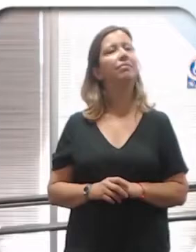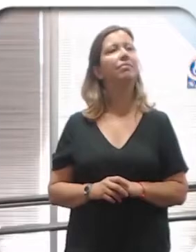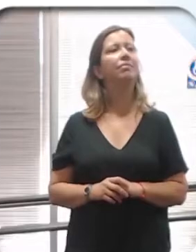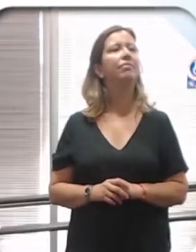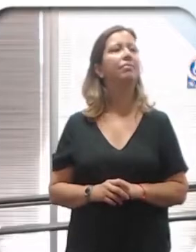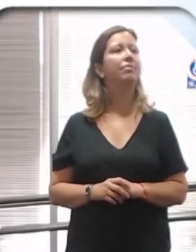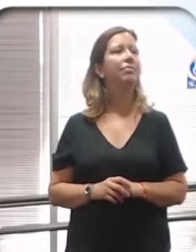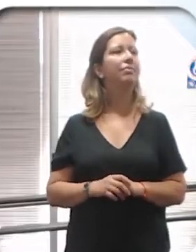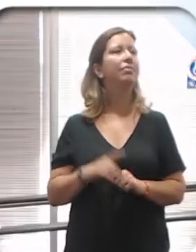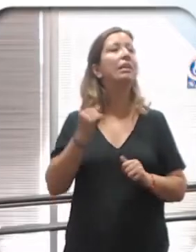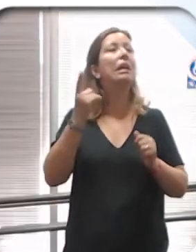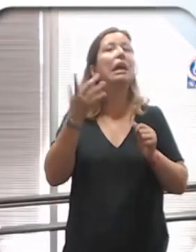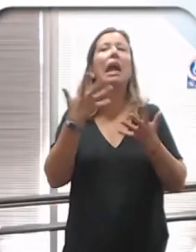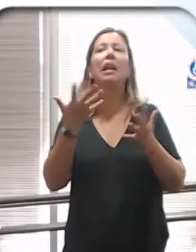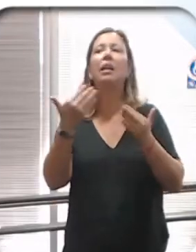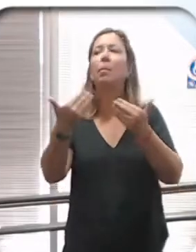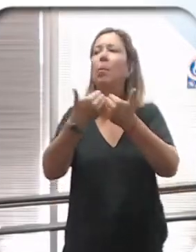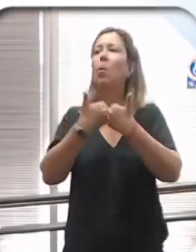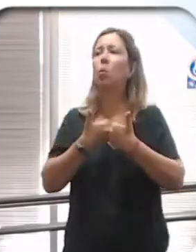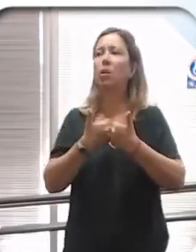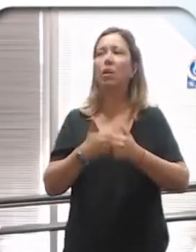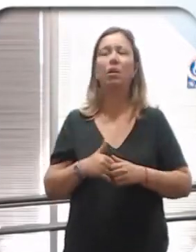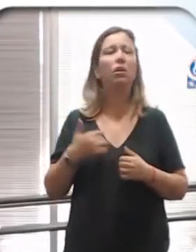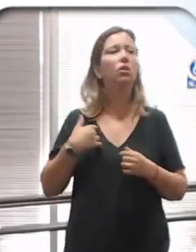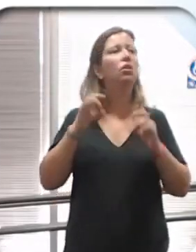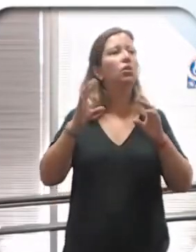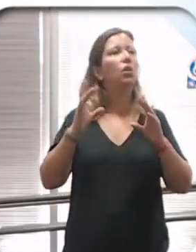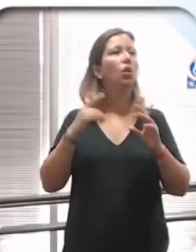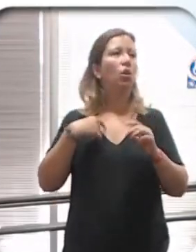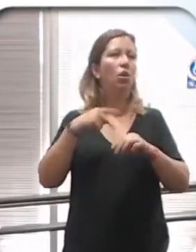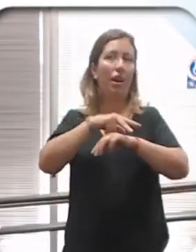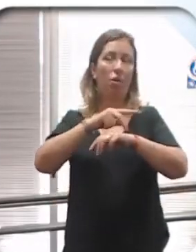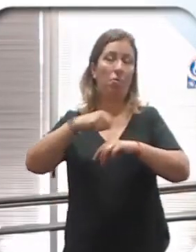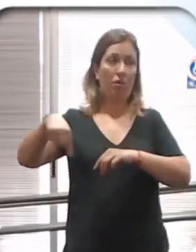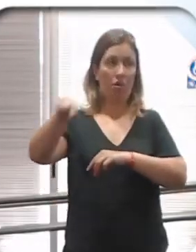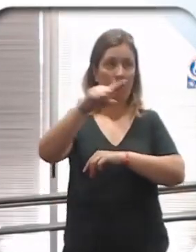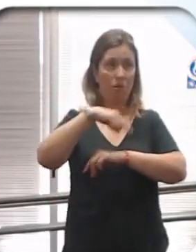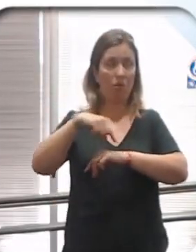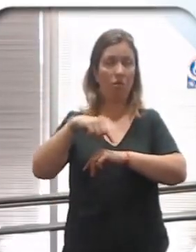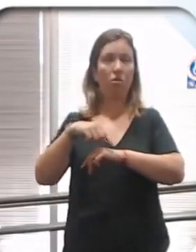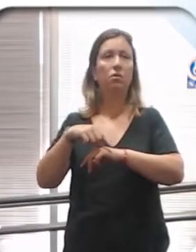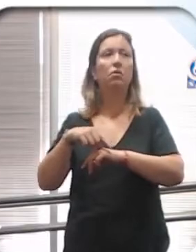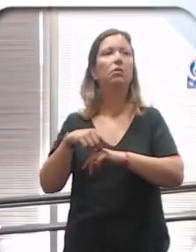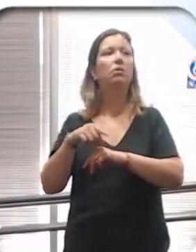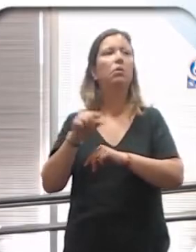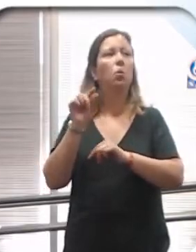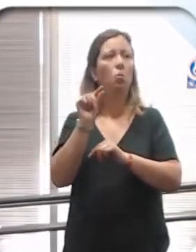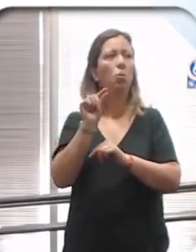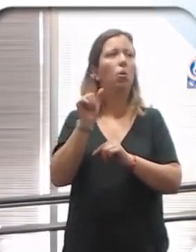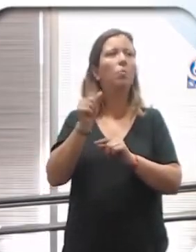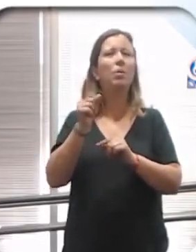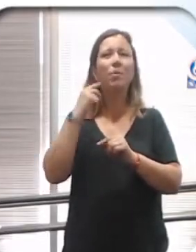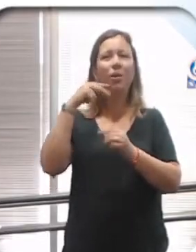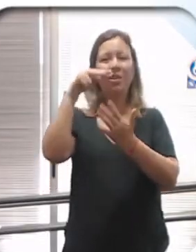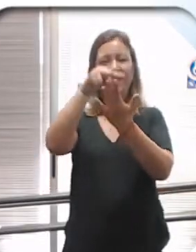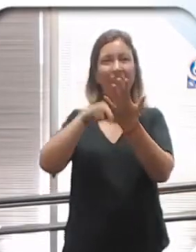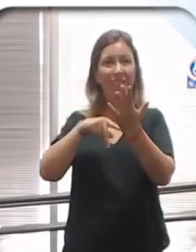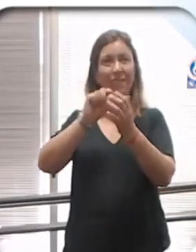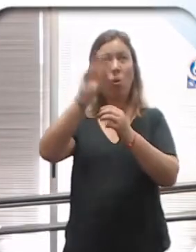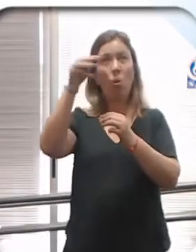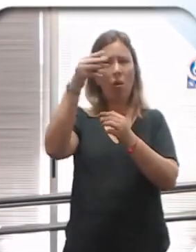¿Alguien quiere preguntar algo? No, yo lo único que les recomiendo realmente es bájense esas guías,